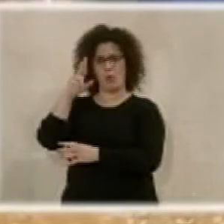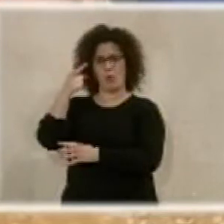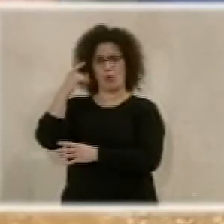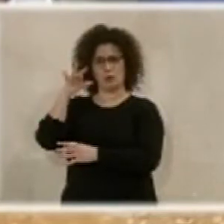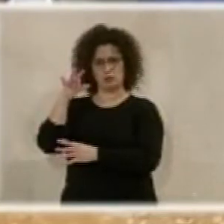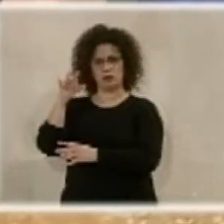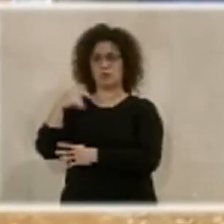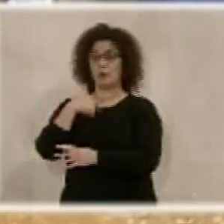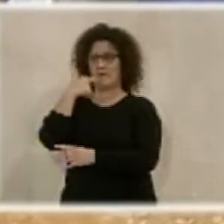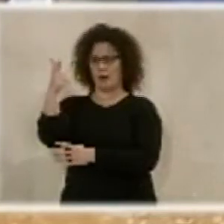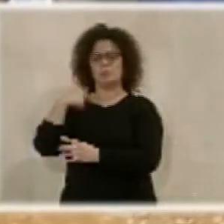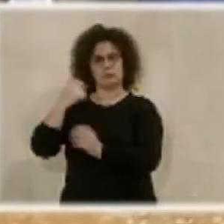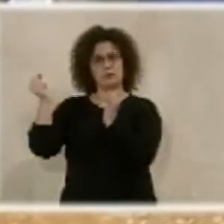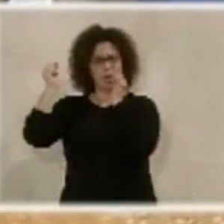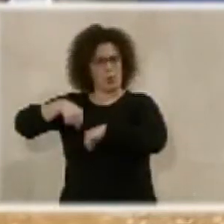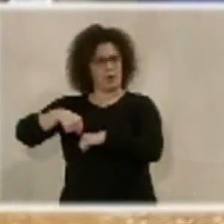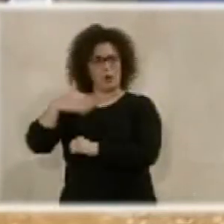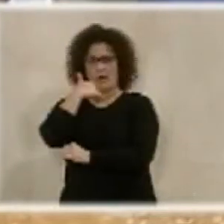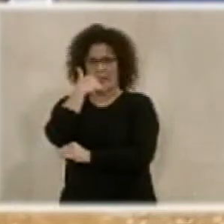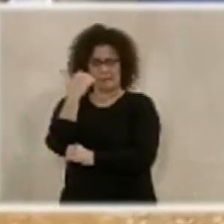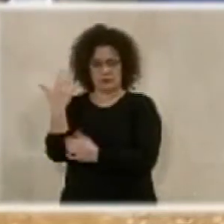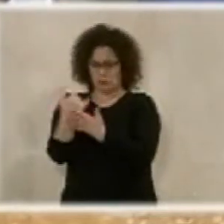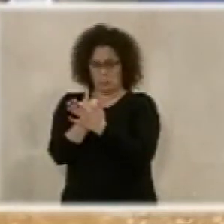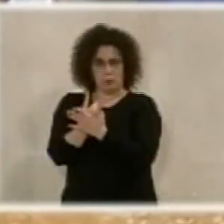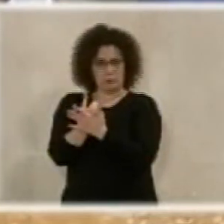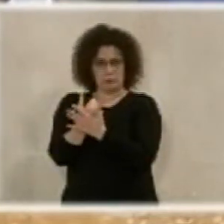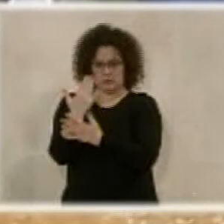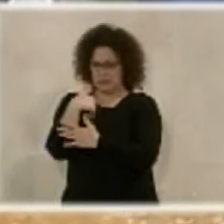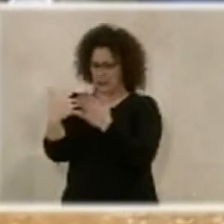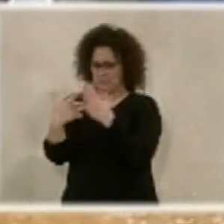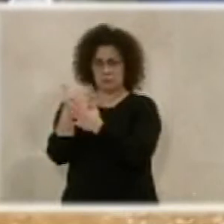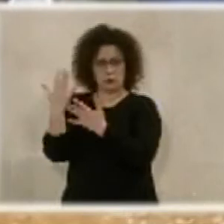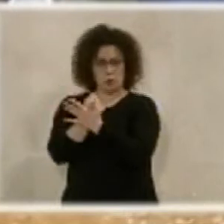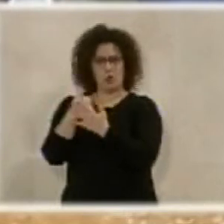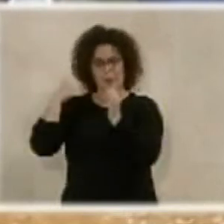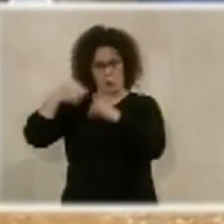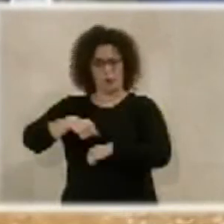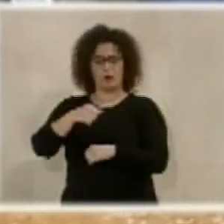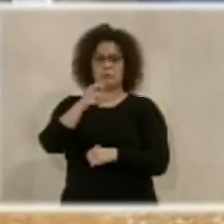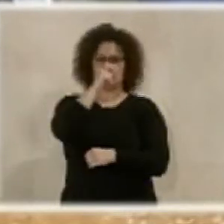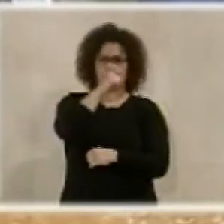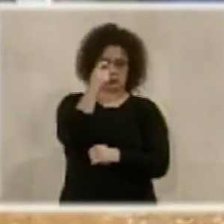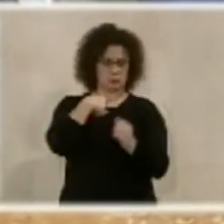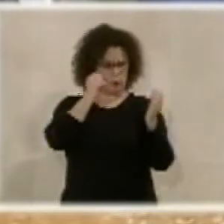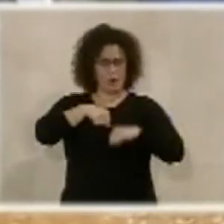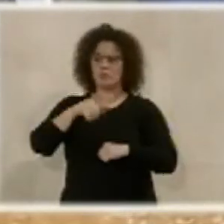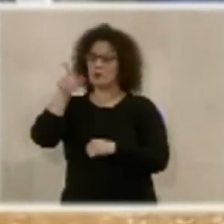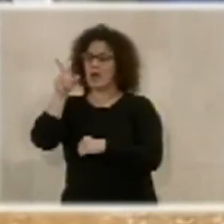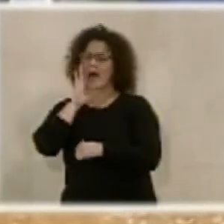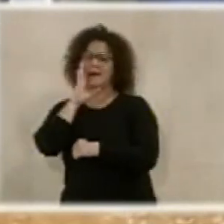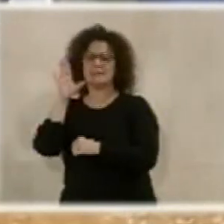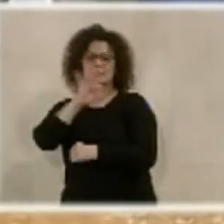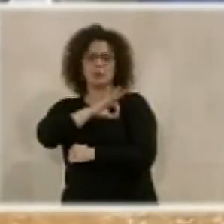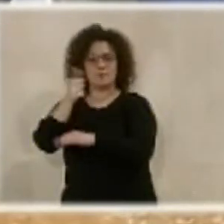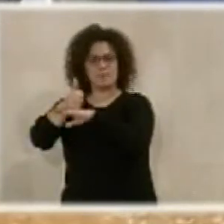digo que estoy de acuerdo, prácticamente he relatado lo que ha dicho el señor Pérez Nava. Sin embargo, en su moción, señor